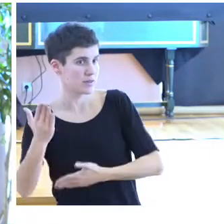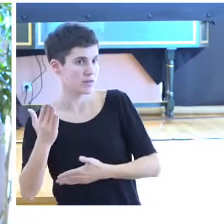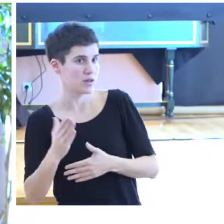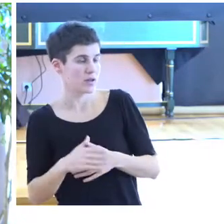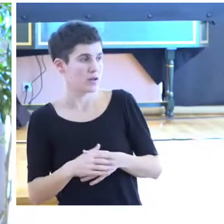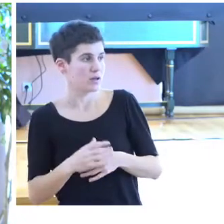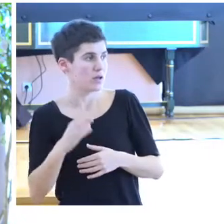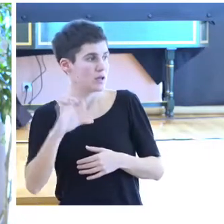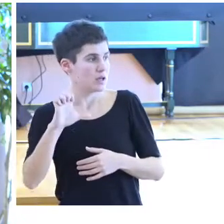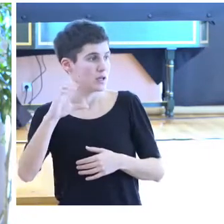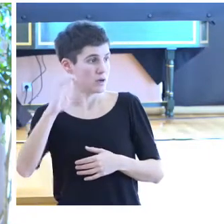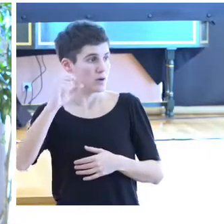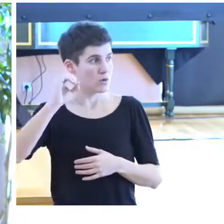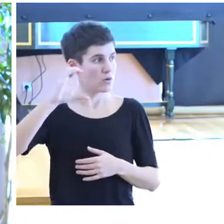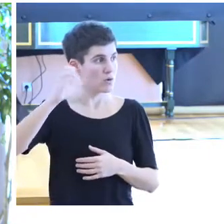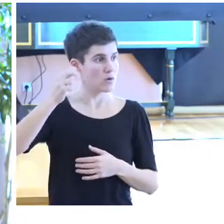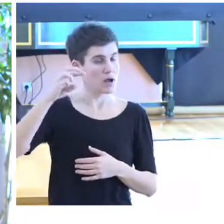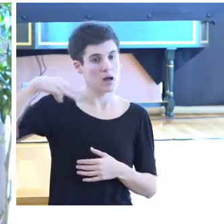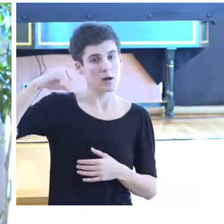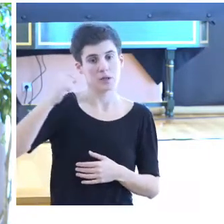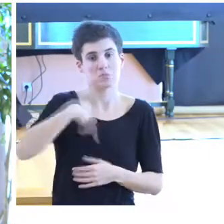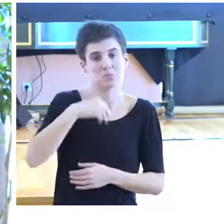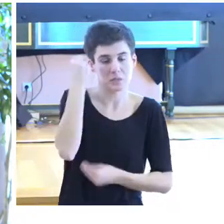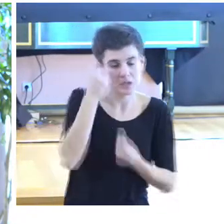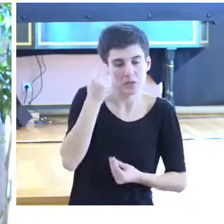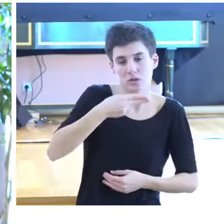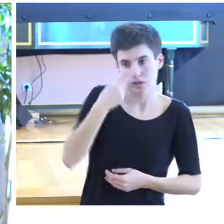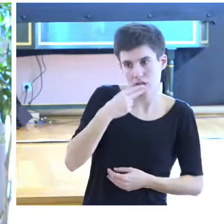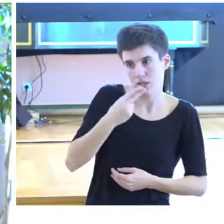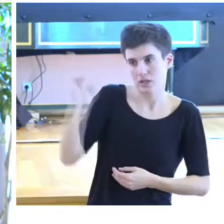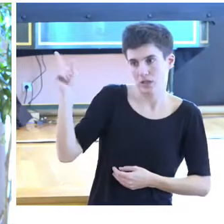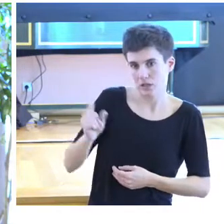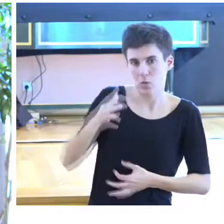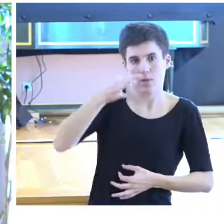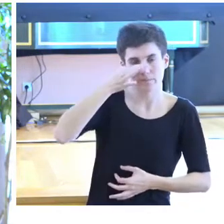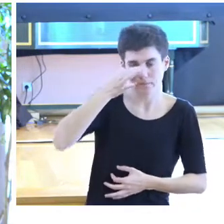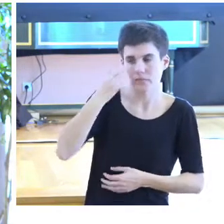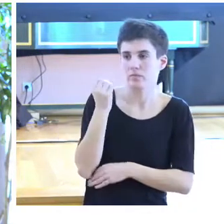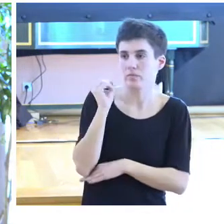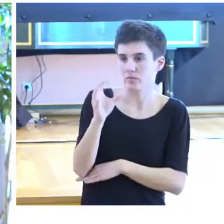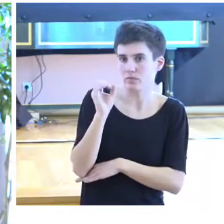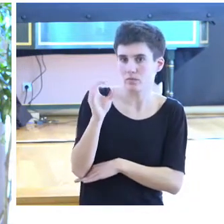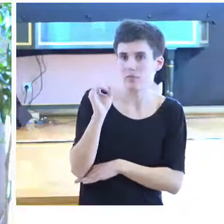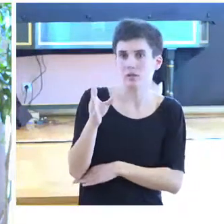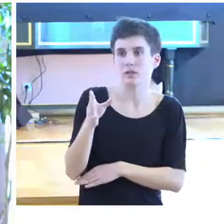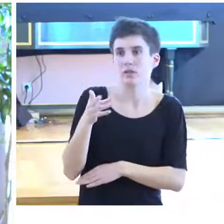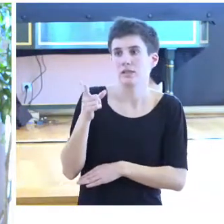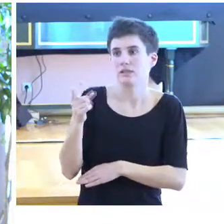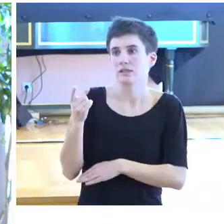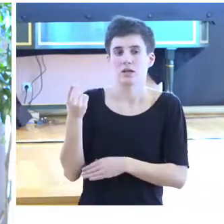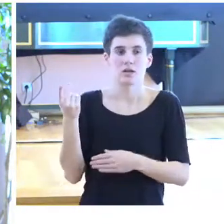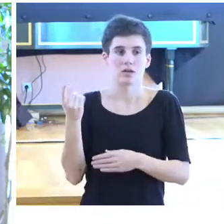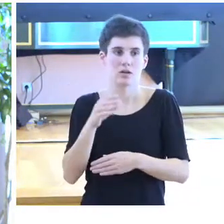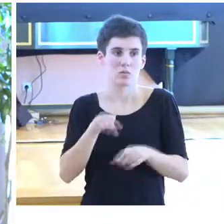Cocarmi nos presente aquí en directo cuál es esa actitud o esa